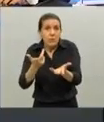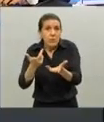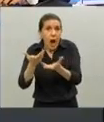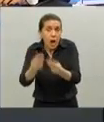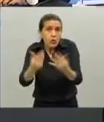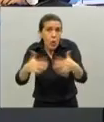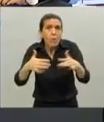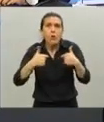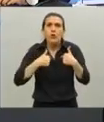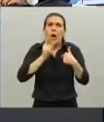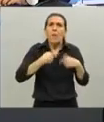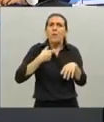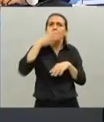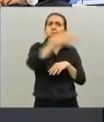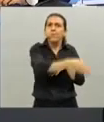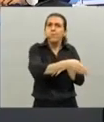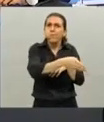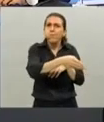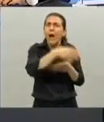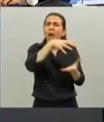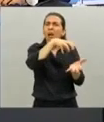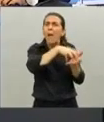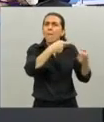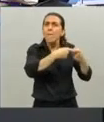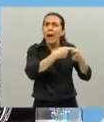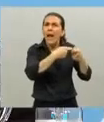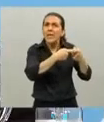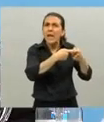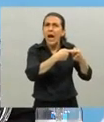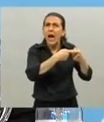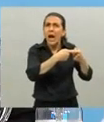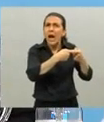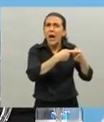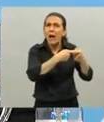estuve en una empresa que